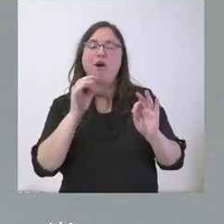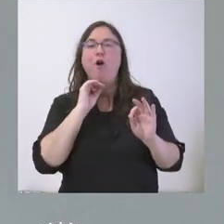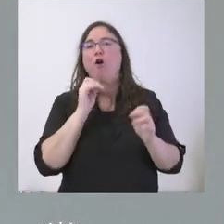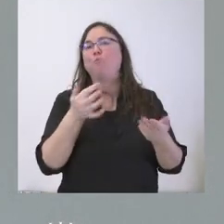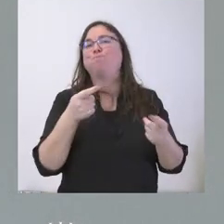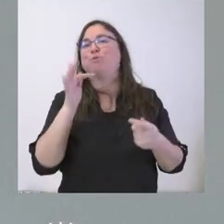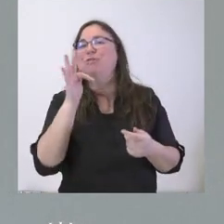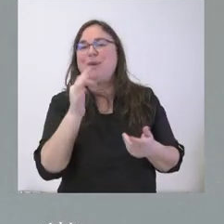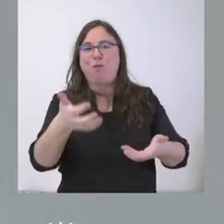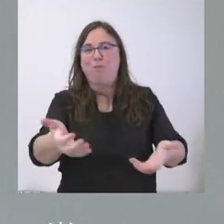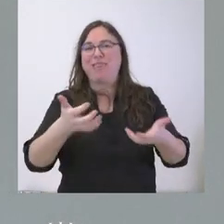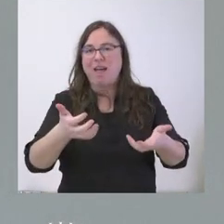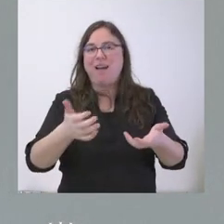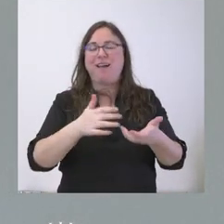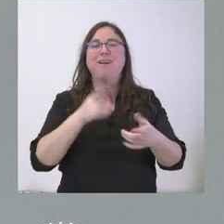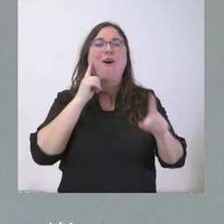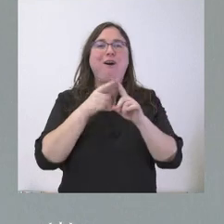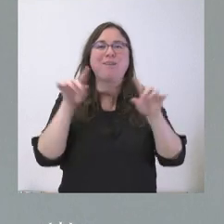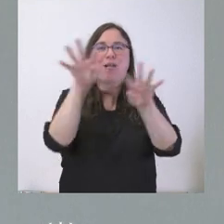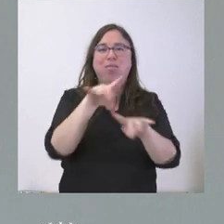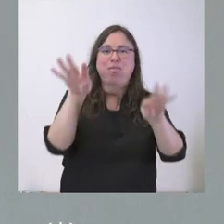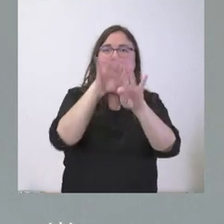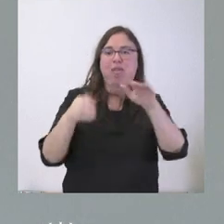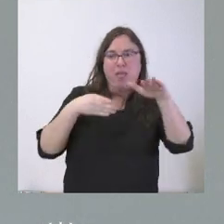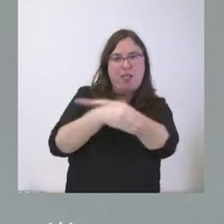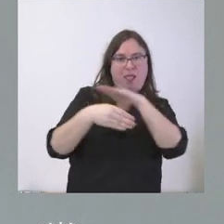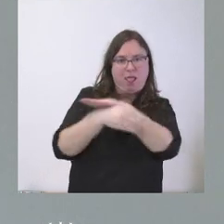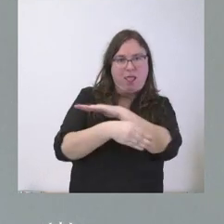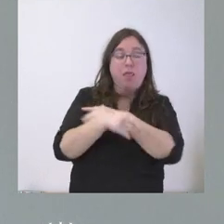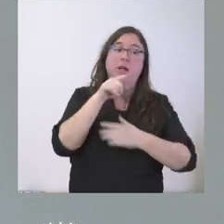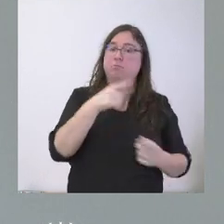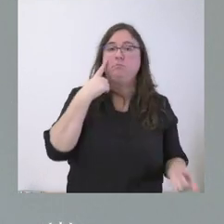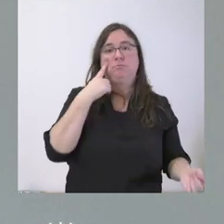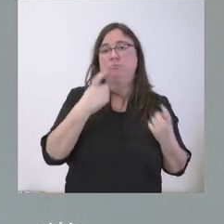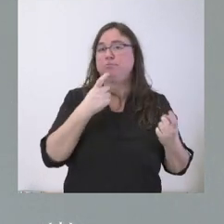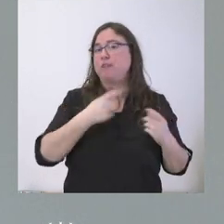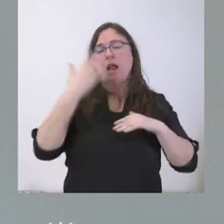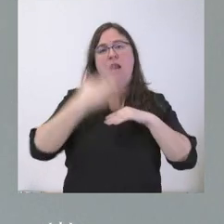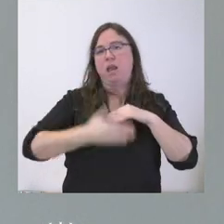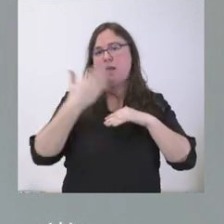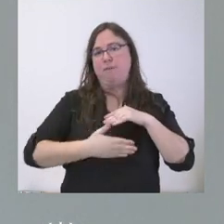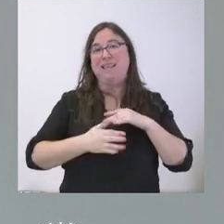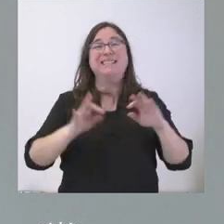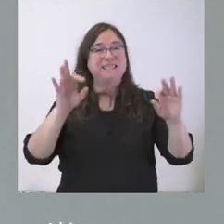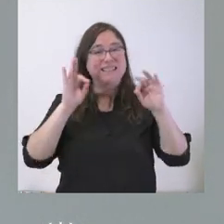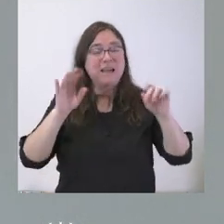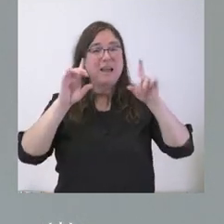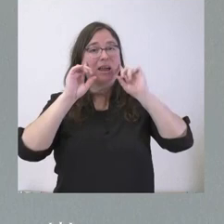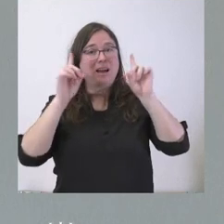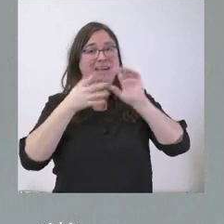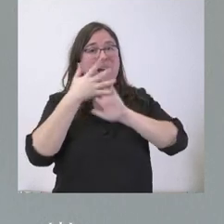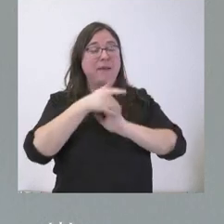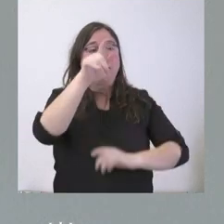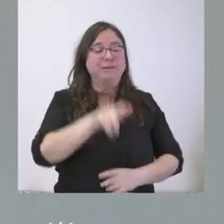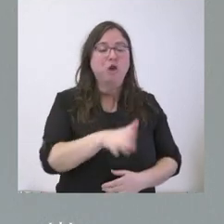comerciales que tratan de estimular la entrada del cliente al establecimiento. Aquí, lógicamente, eso está muy limitado y, específicamente, cuando se hable de personas